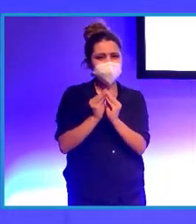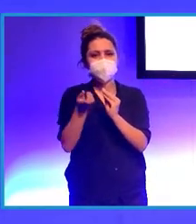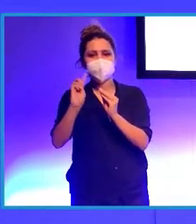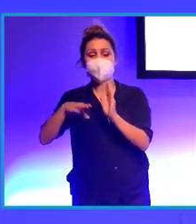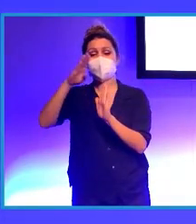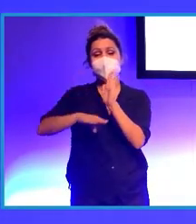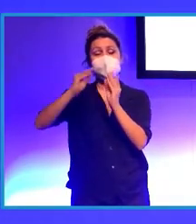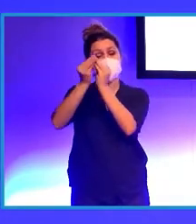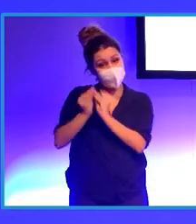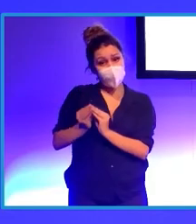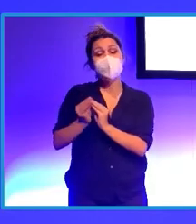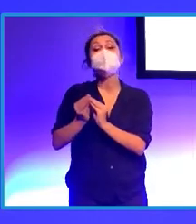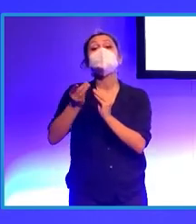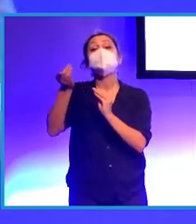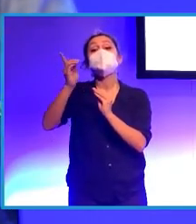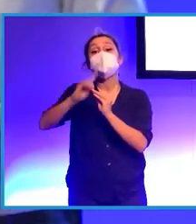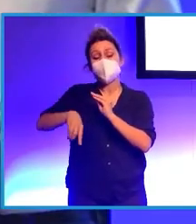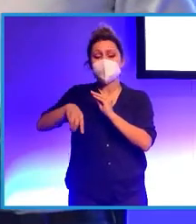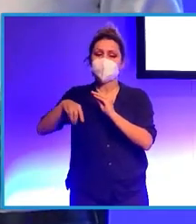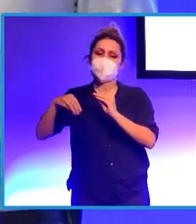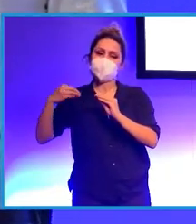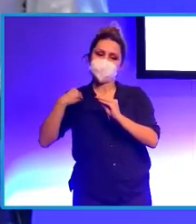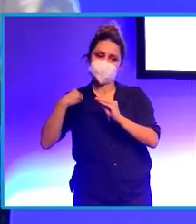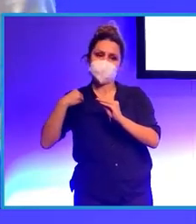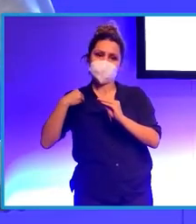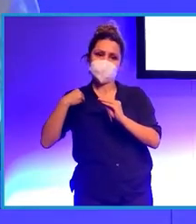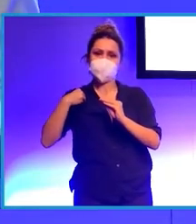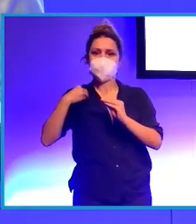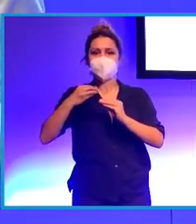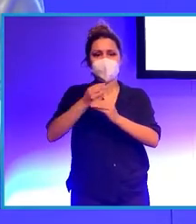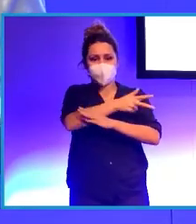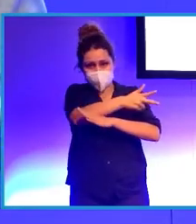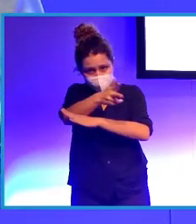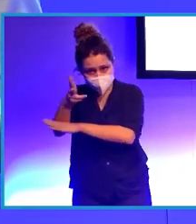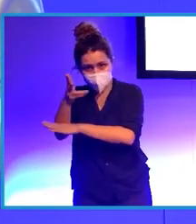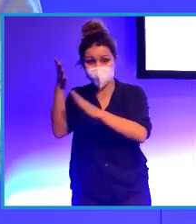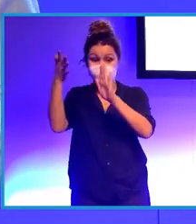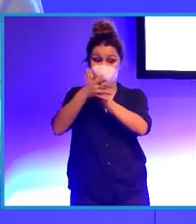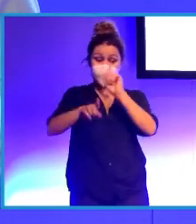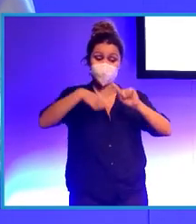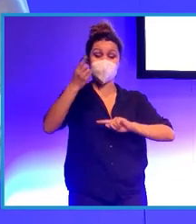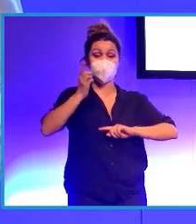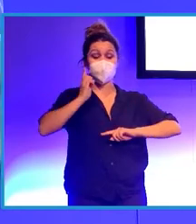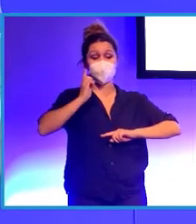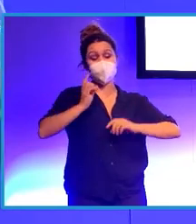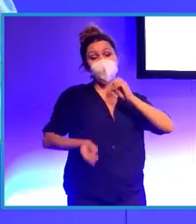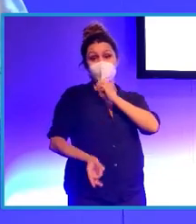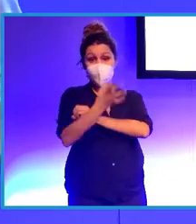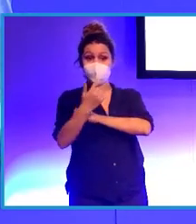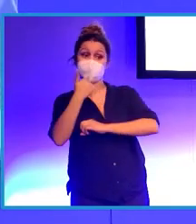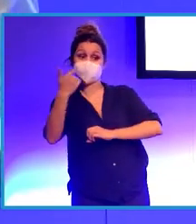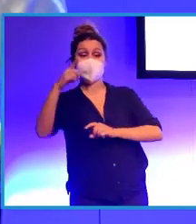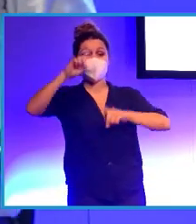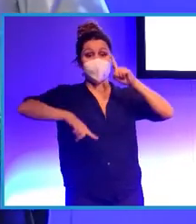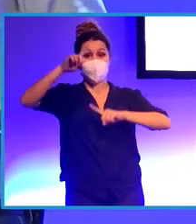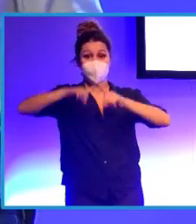programadores, el equipo de realización. Y ahí dirección nos propone, según la escaleta, qué quieren